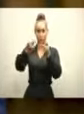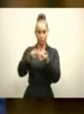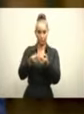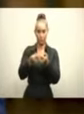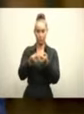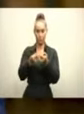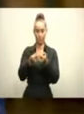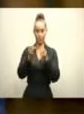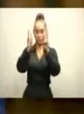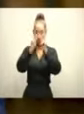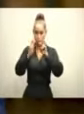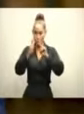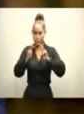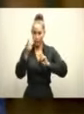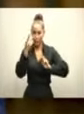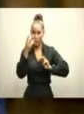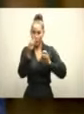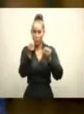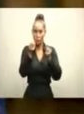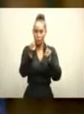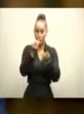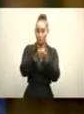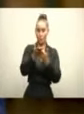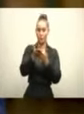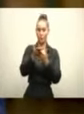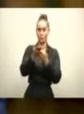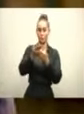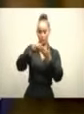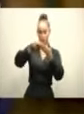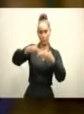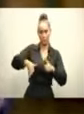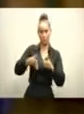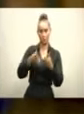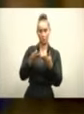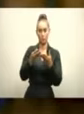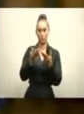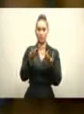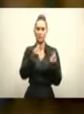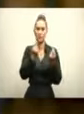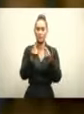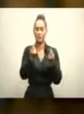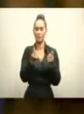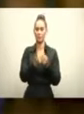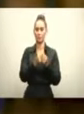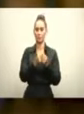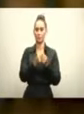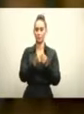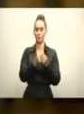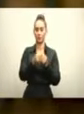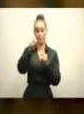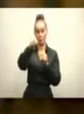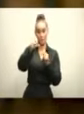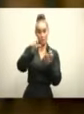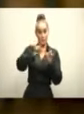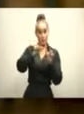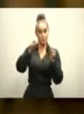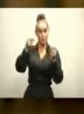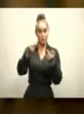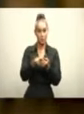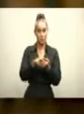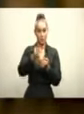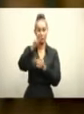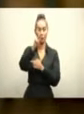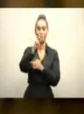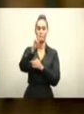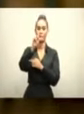Esta estructura de impunidad establecida por el PLD la estamos desmantelando e inmediatamente tengamos